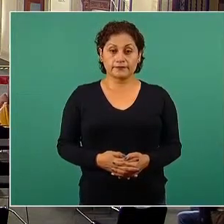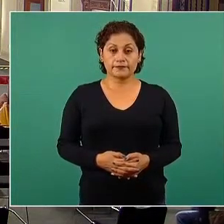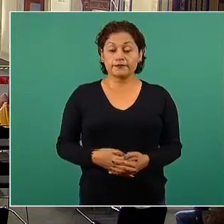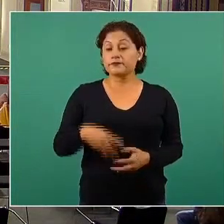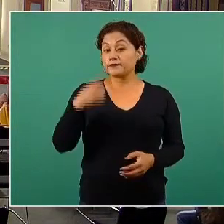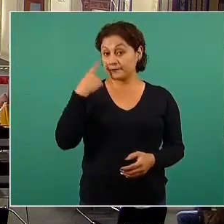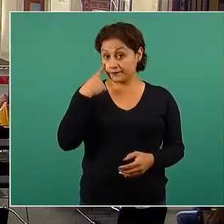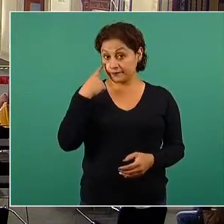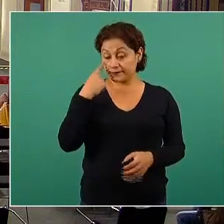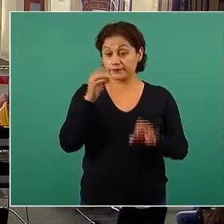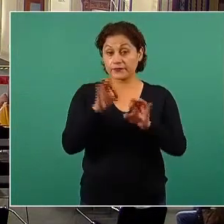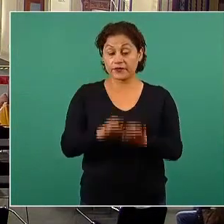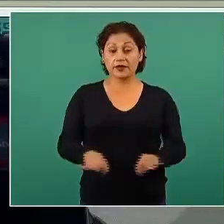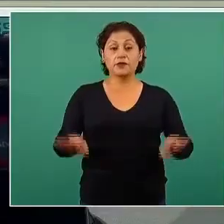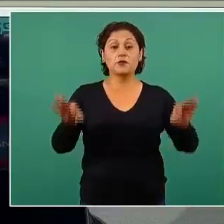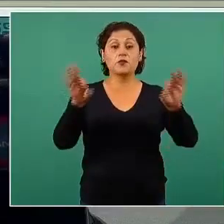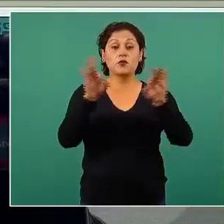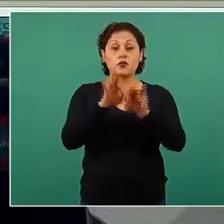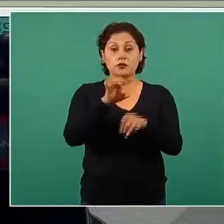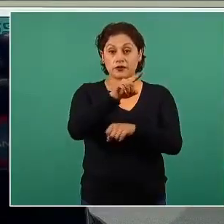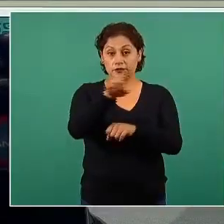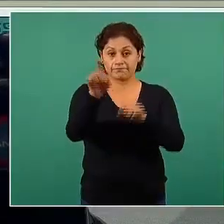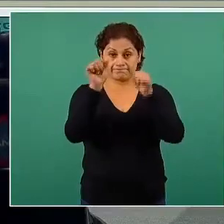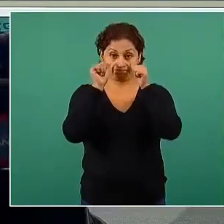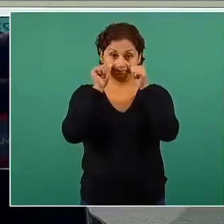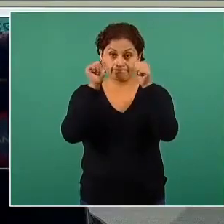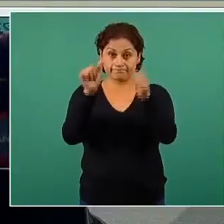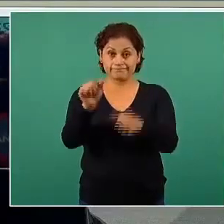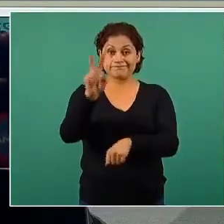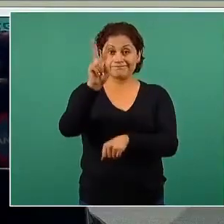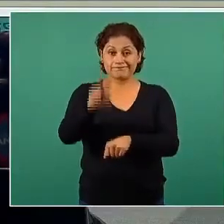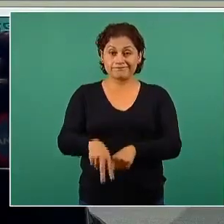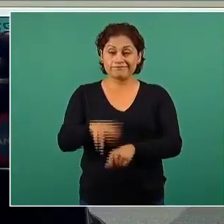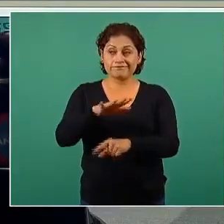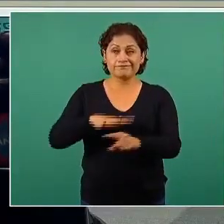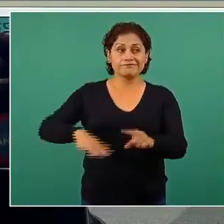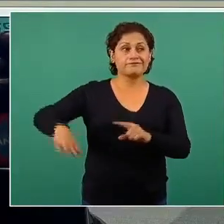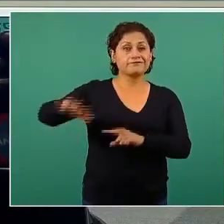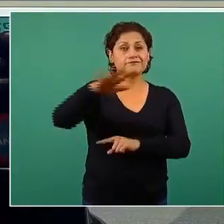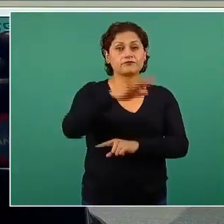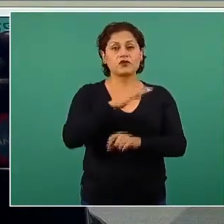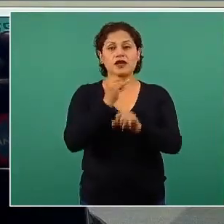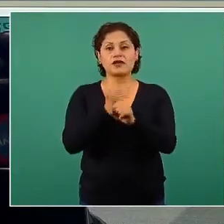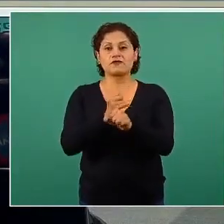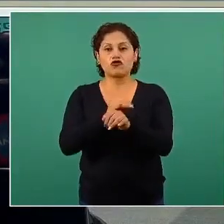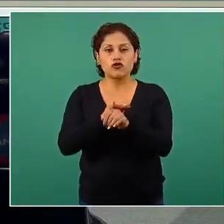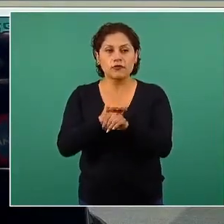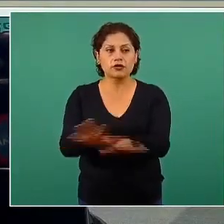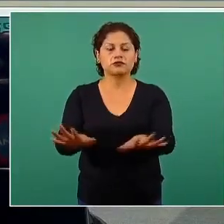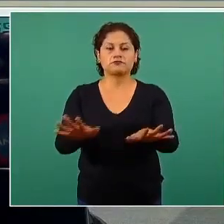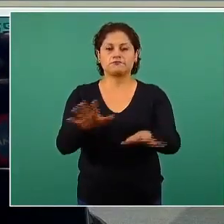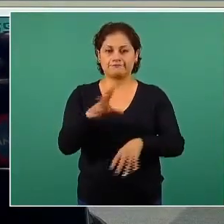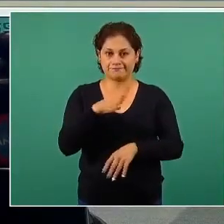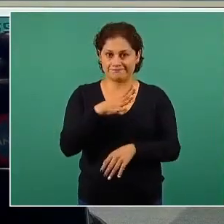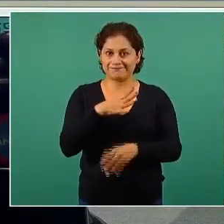Importante, por ahí circulan mucha, mucha información. Lo más importante es poder